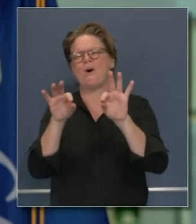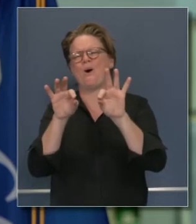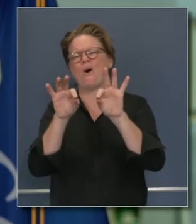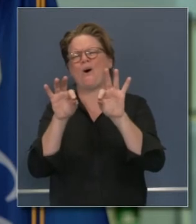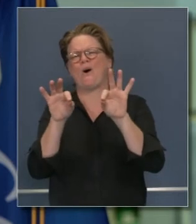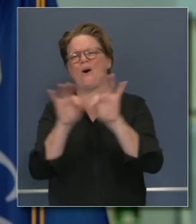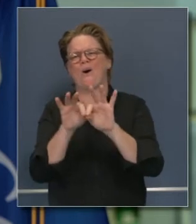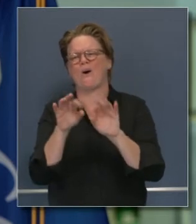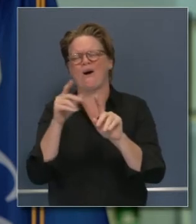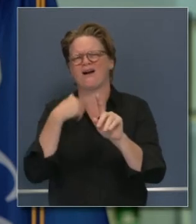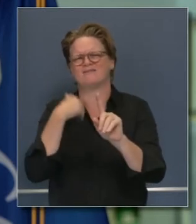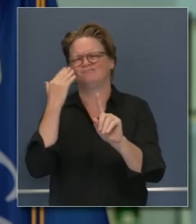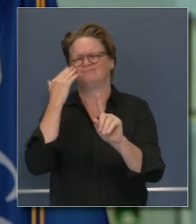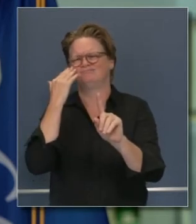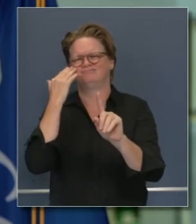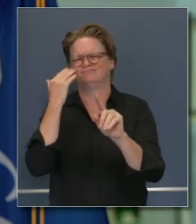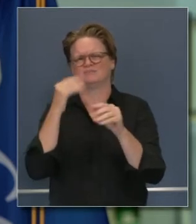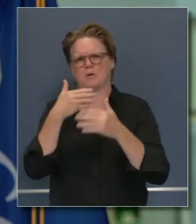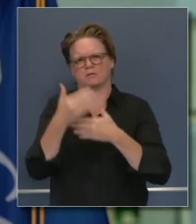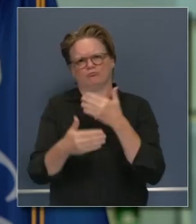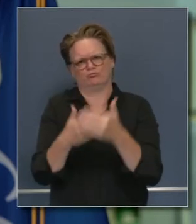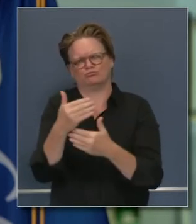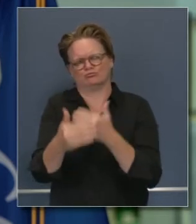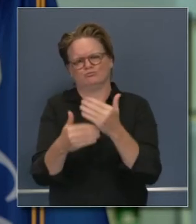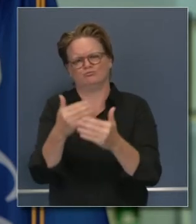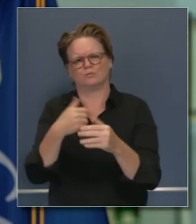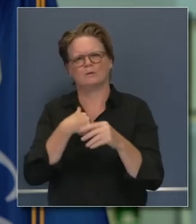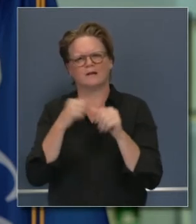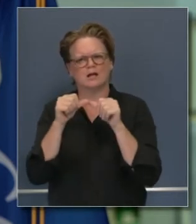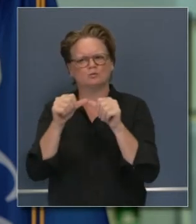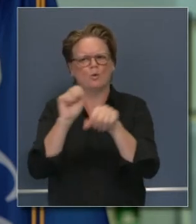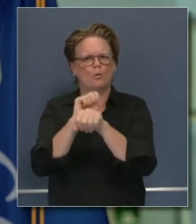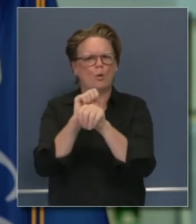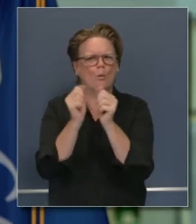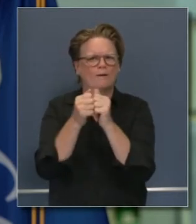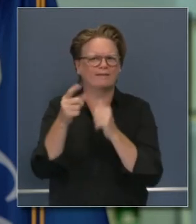en cuanto a la pandemia y seguimos haciendo progreso en estas conversaciones